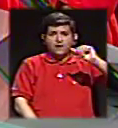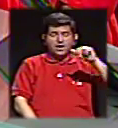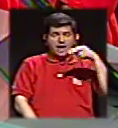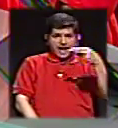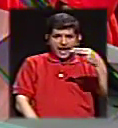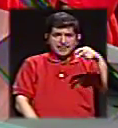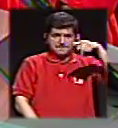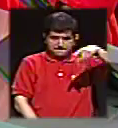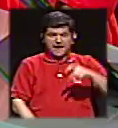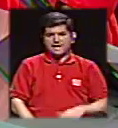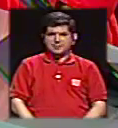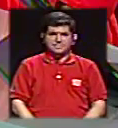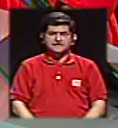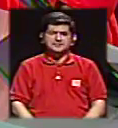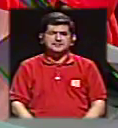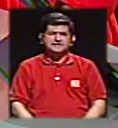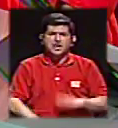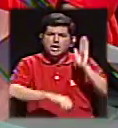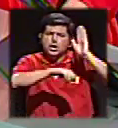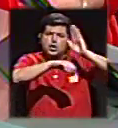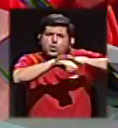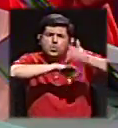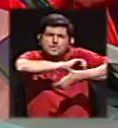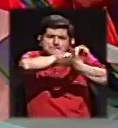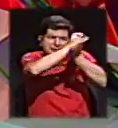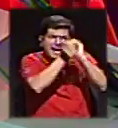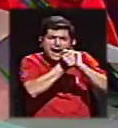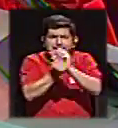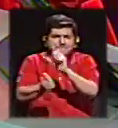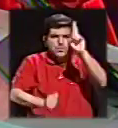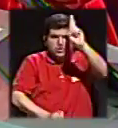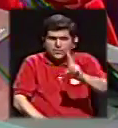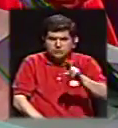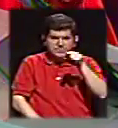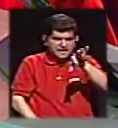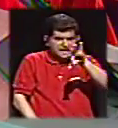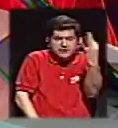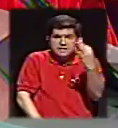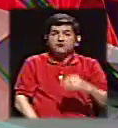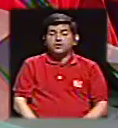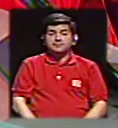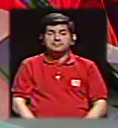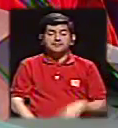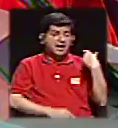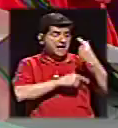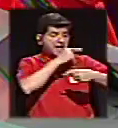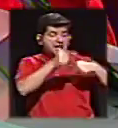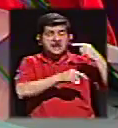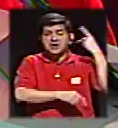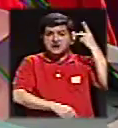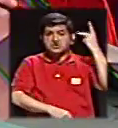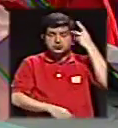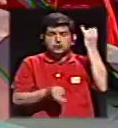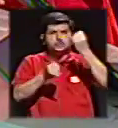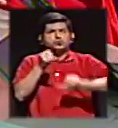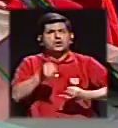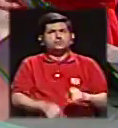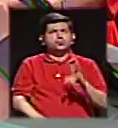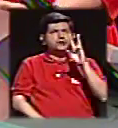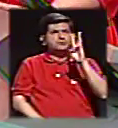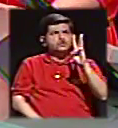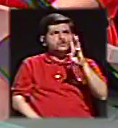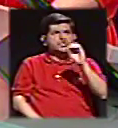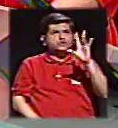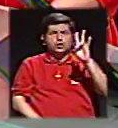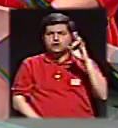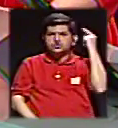quién ha sido el culpable de ese cambio de Costa Rica de así asá? Las generaciones políticas de los últimos seis